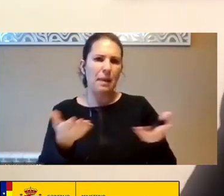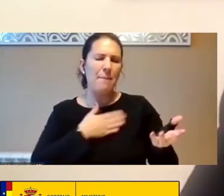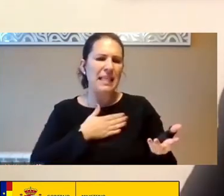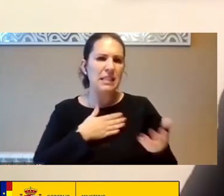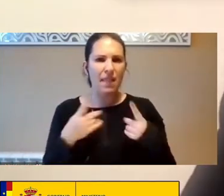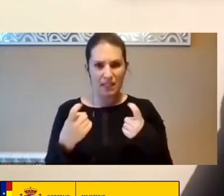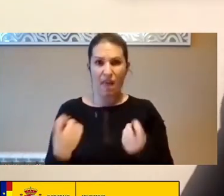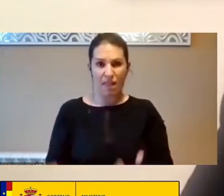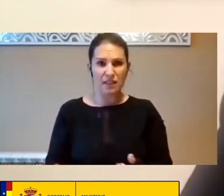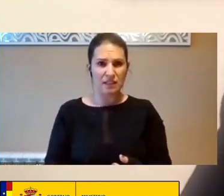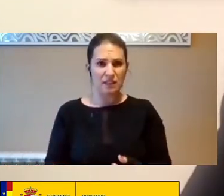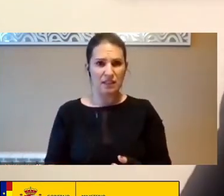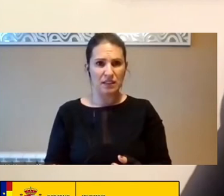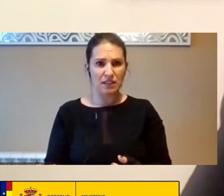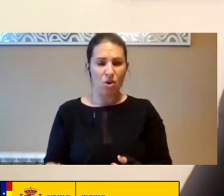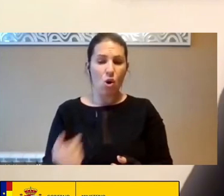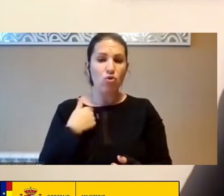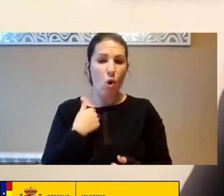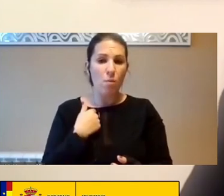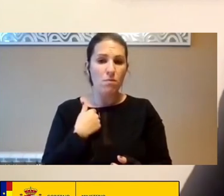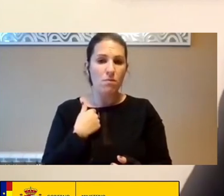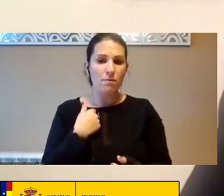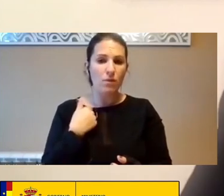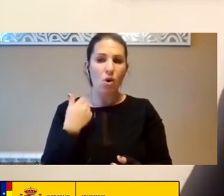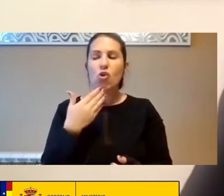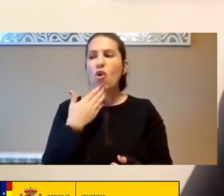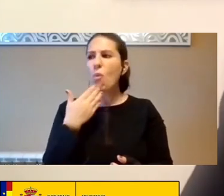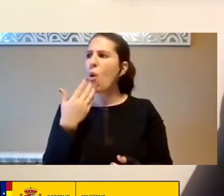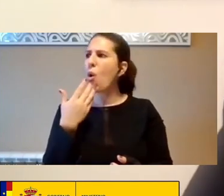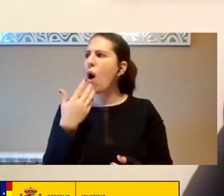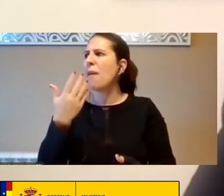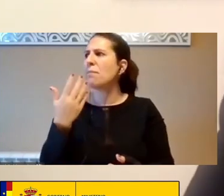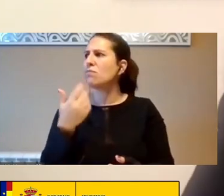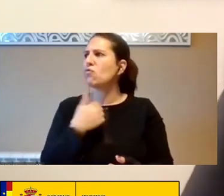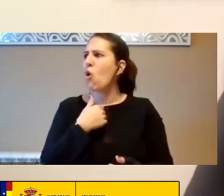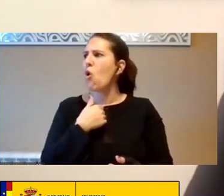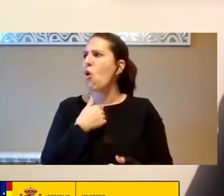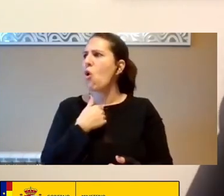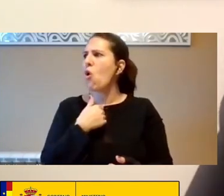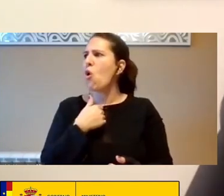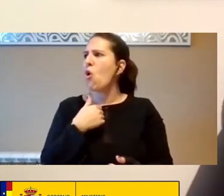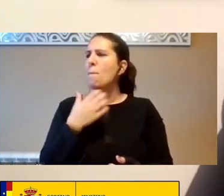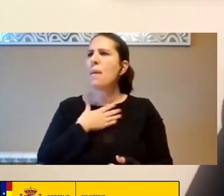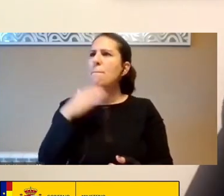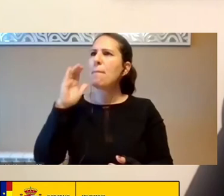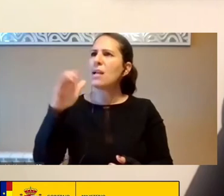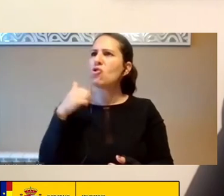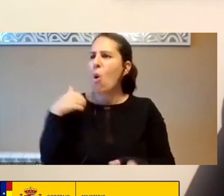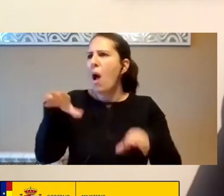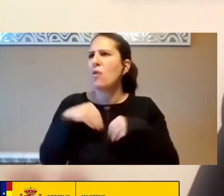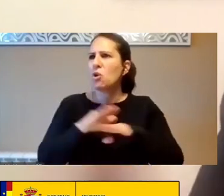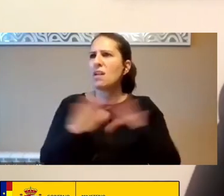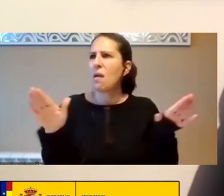Necesidades No lo veo Algo como Voy a Adoptar Todo lo Hecho En mi País Y nada Más Porque creo Que